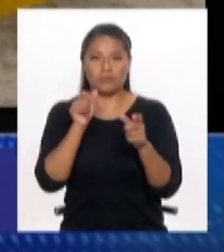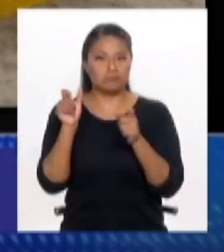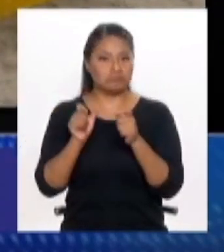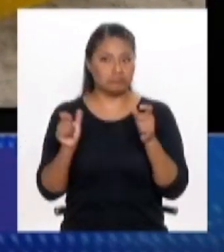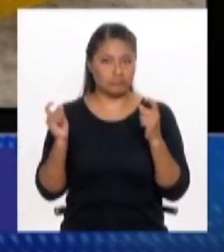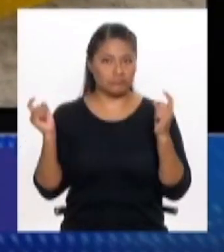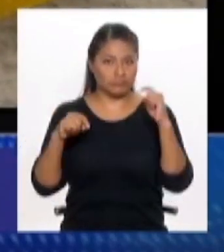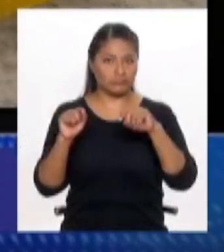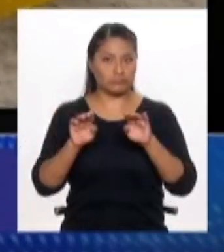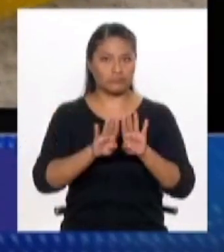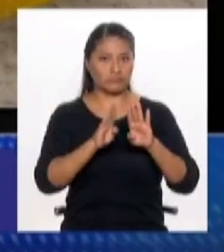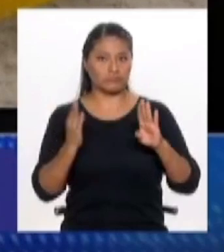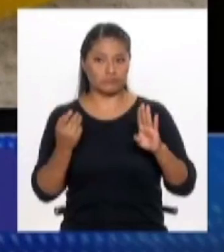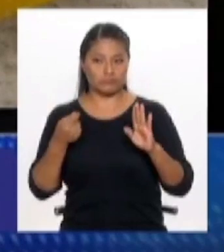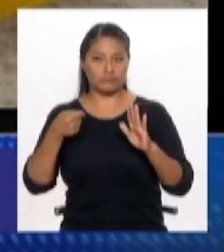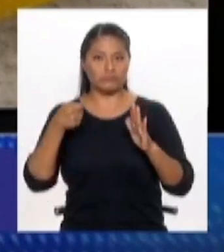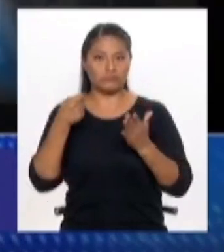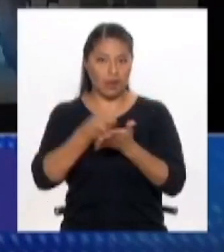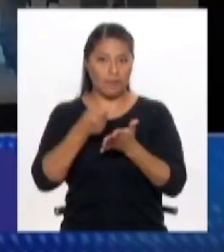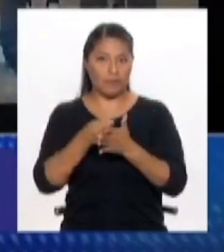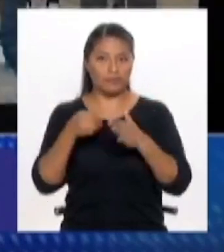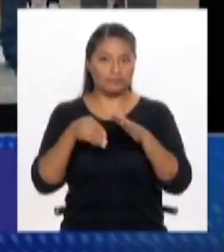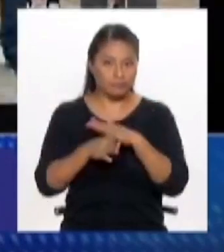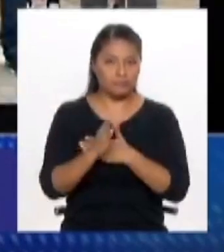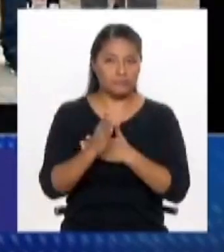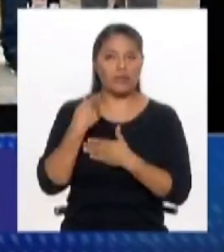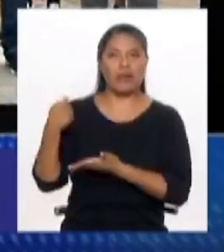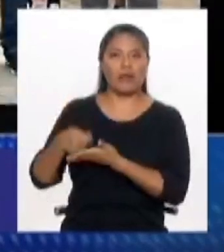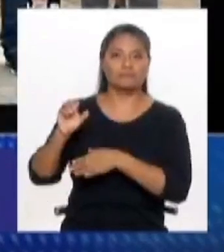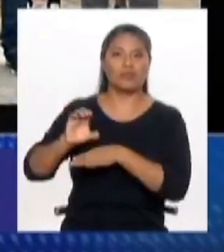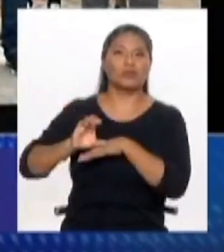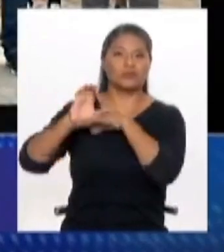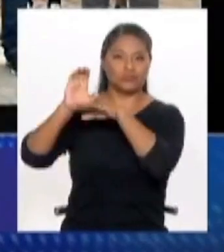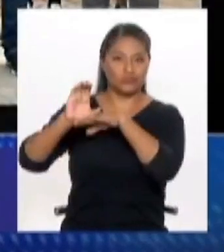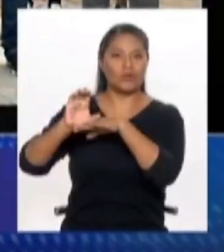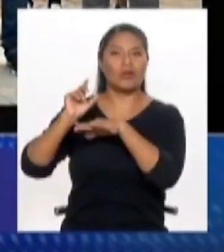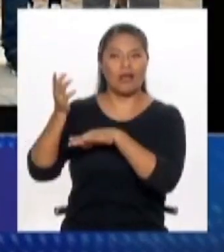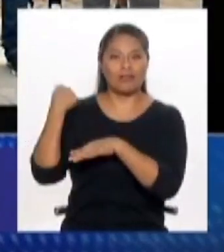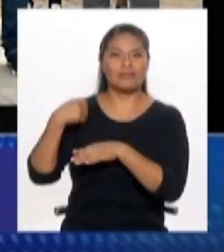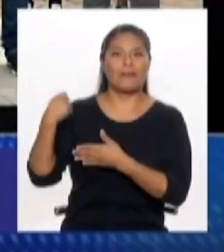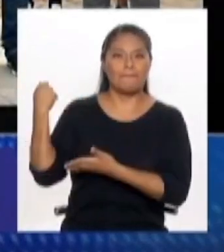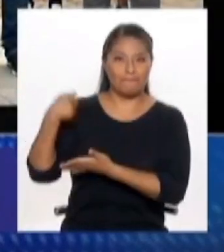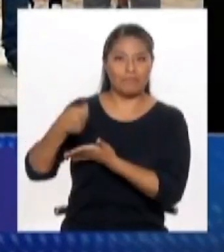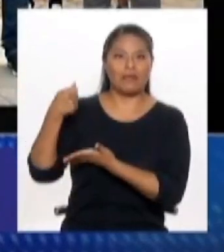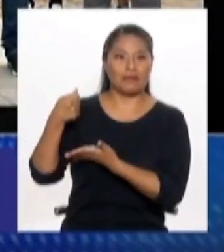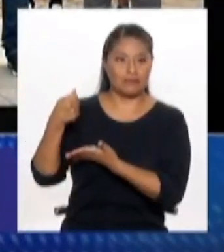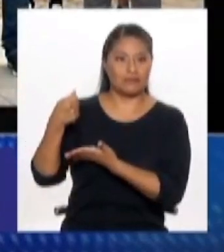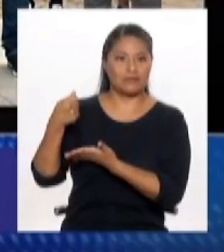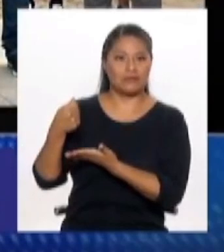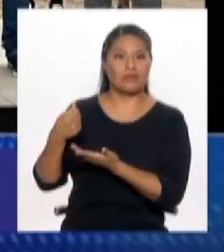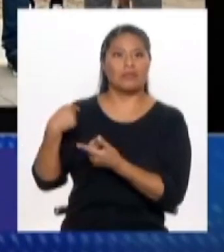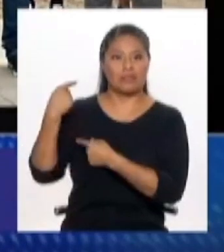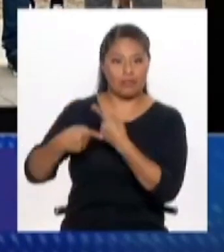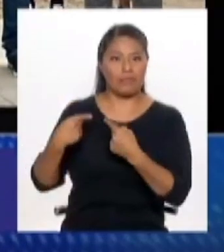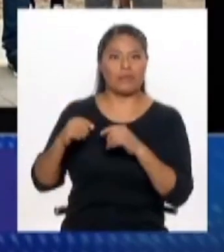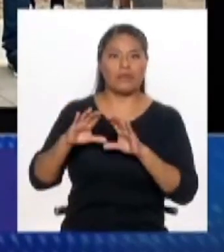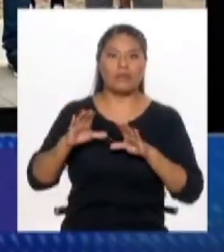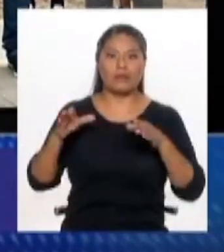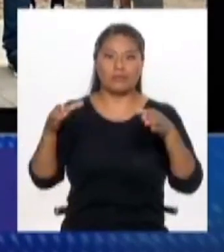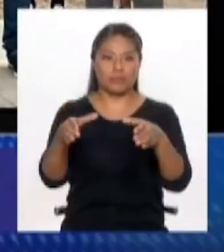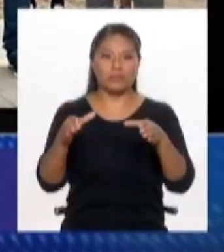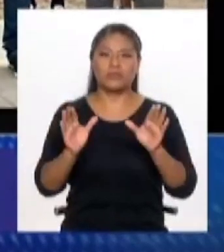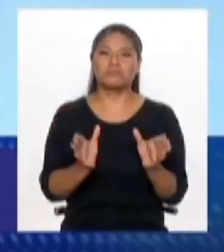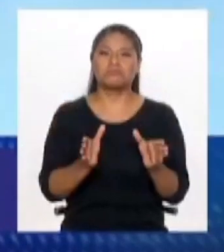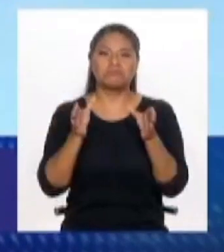por la entrada. Llamaron clubes para empezar. Exacto, y les llamó clubes. Y entonces ya empezaron a dejar ese carácter